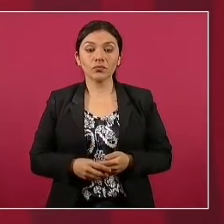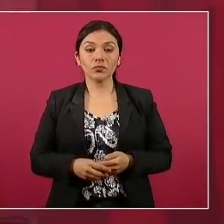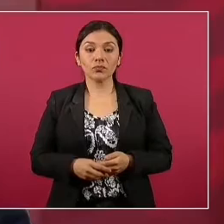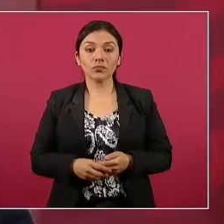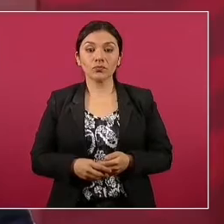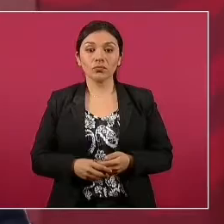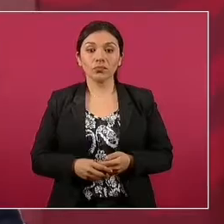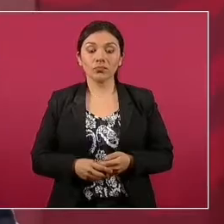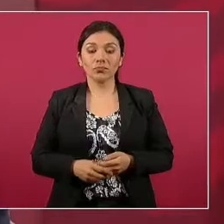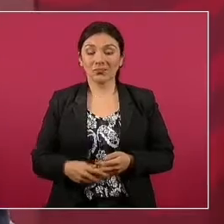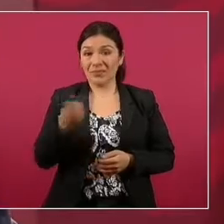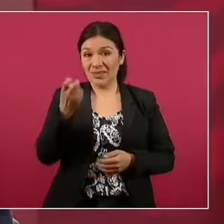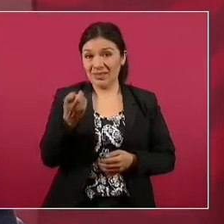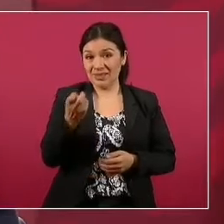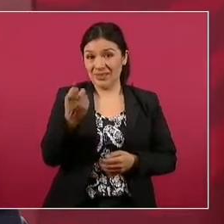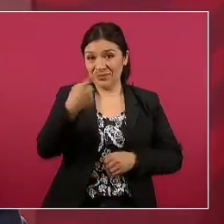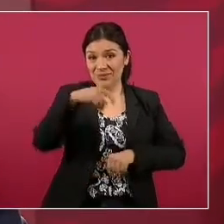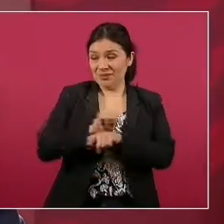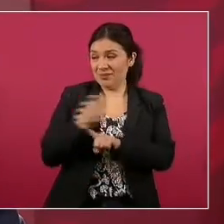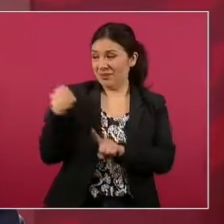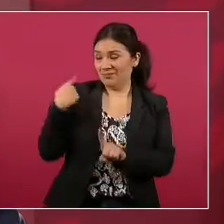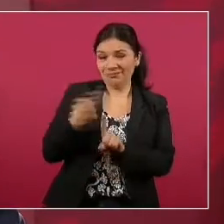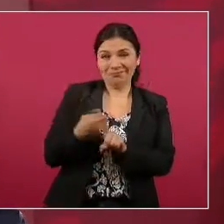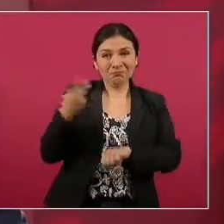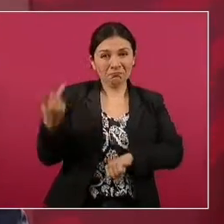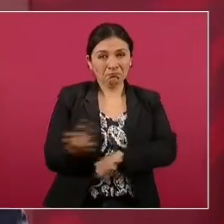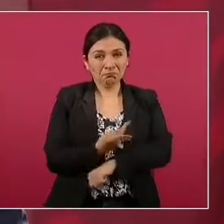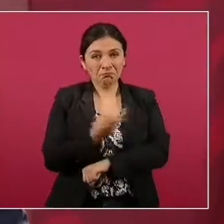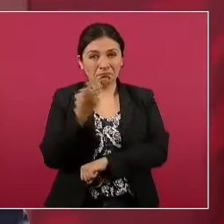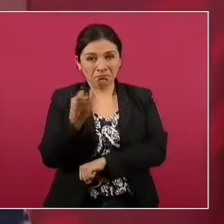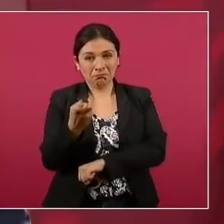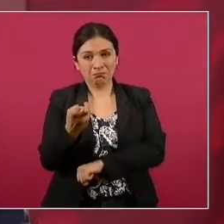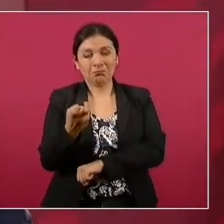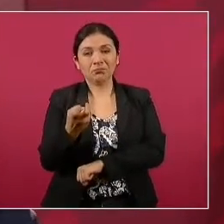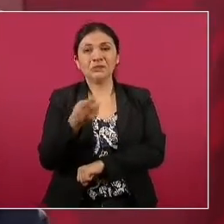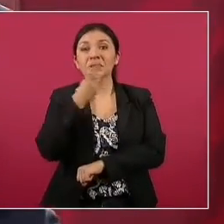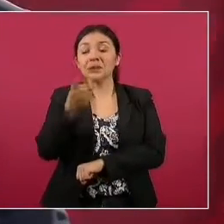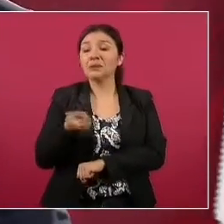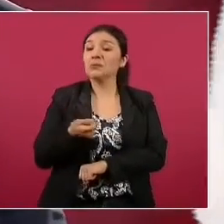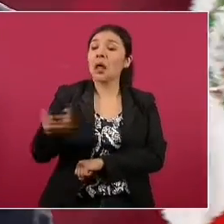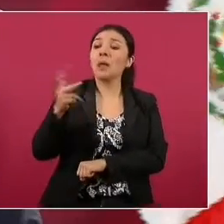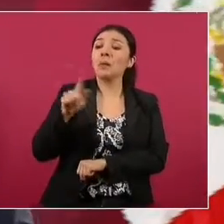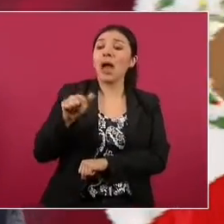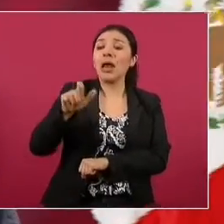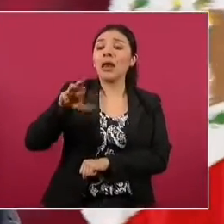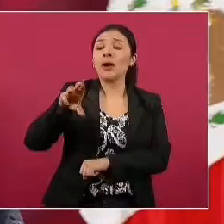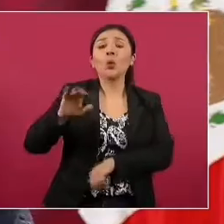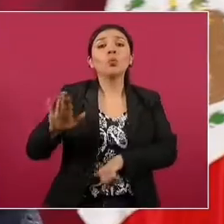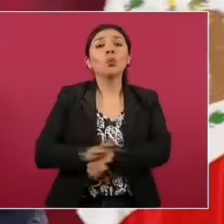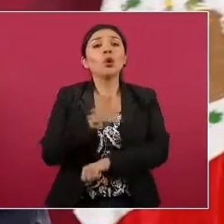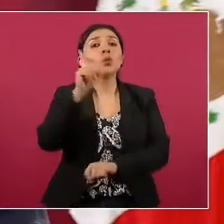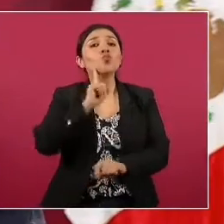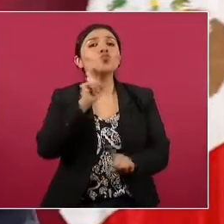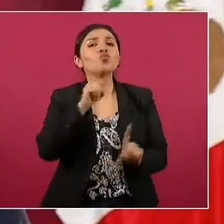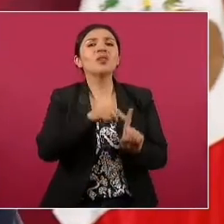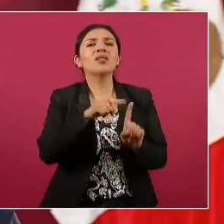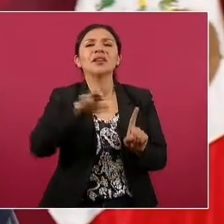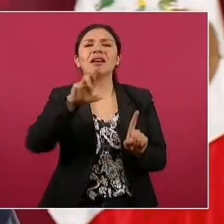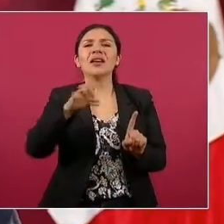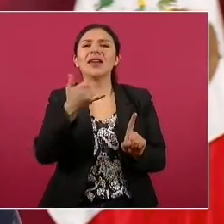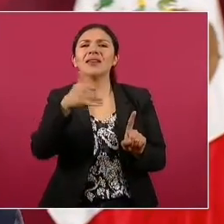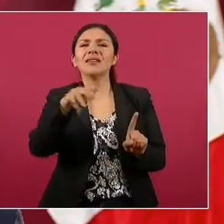esa campaña de esta semana que pasó de Palero, que porque la compañera Reina